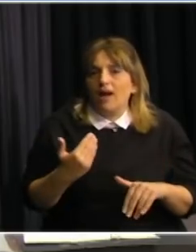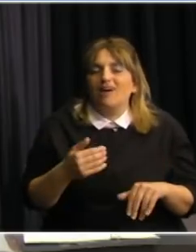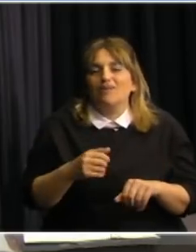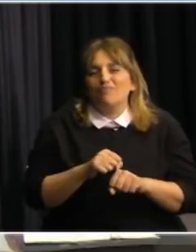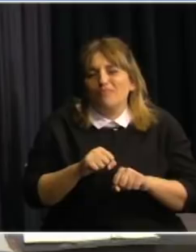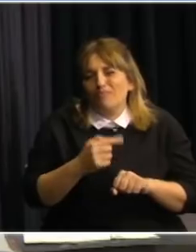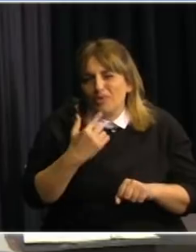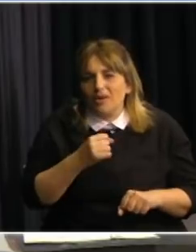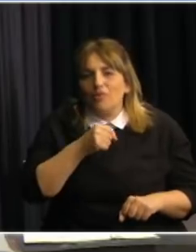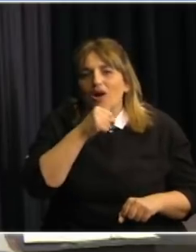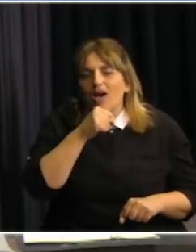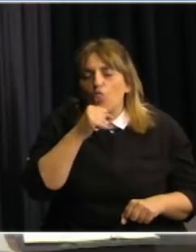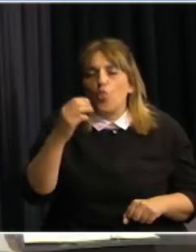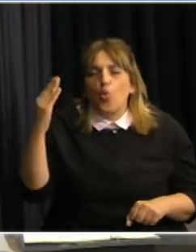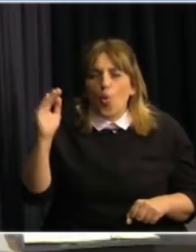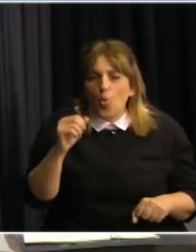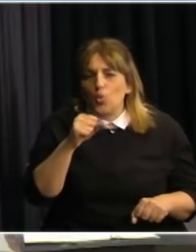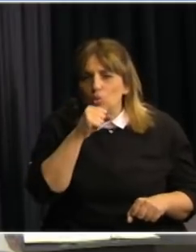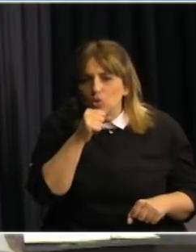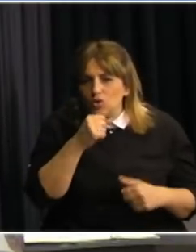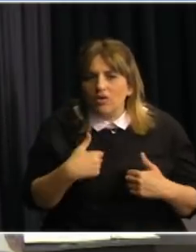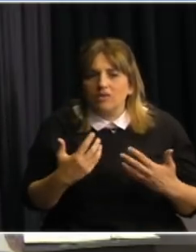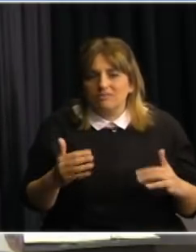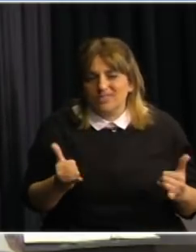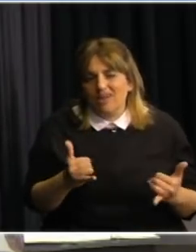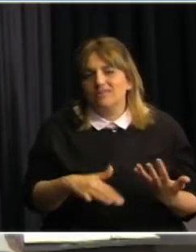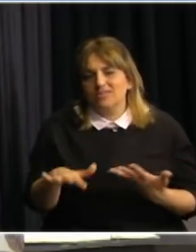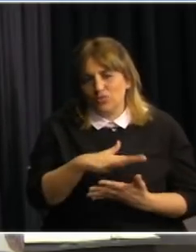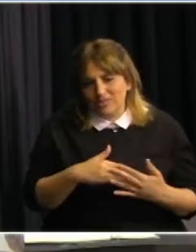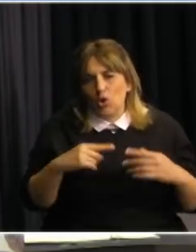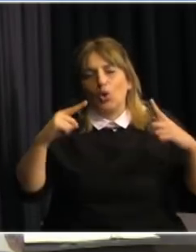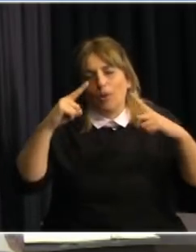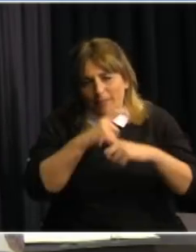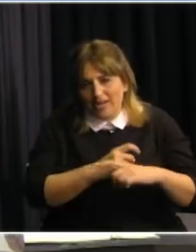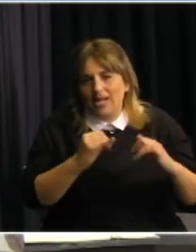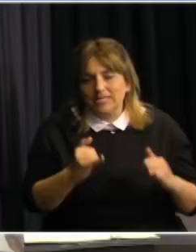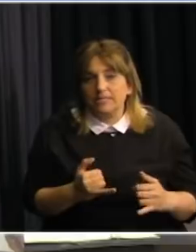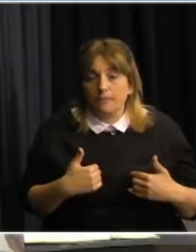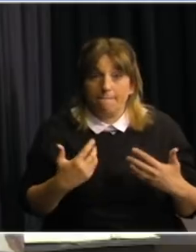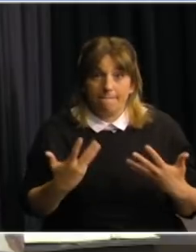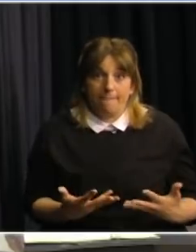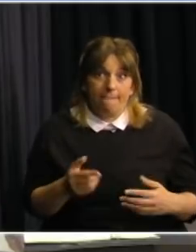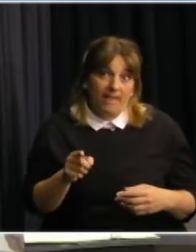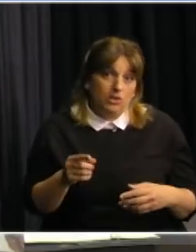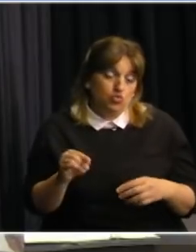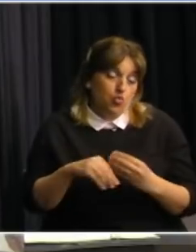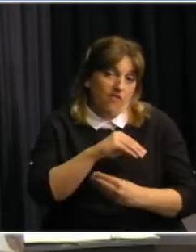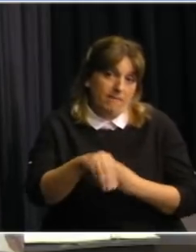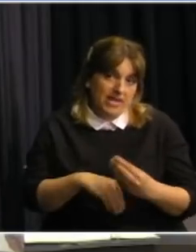las personas mayores de la tercera edad que están pasando una situación bastante compleja ellos y sus familias